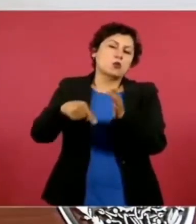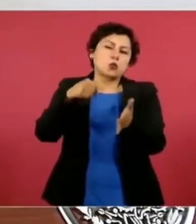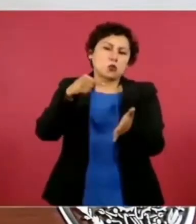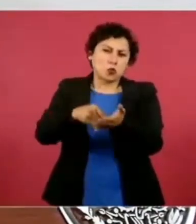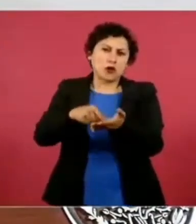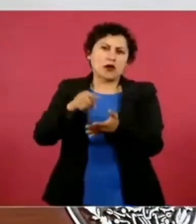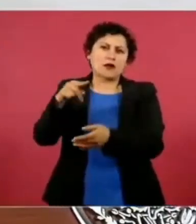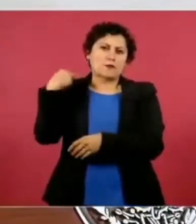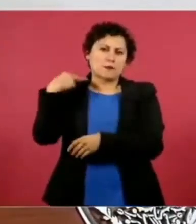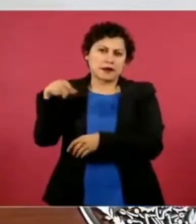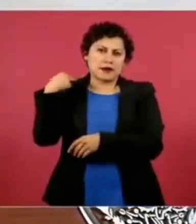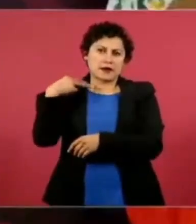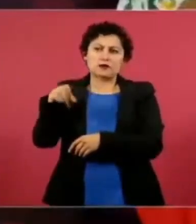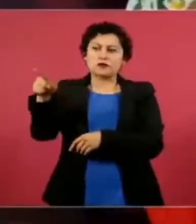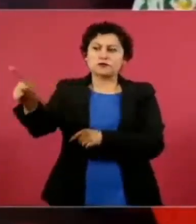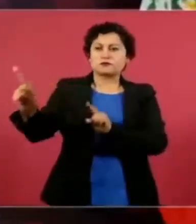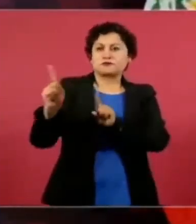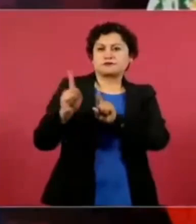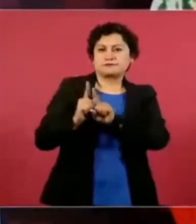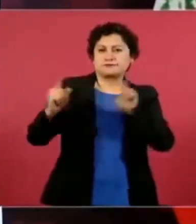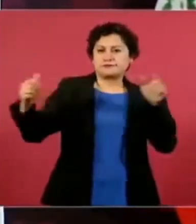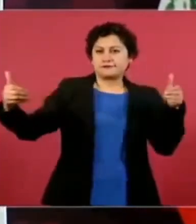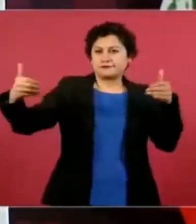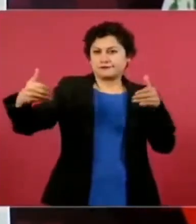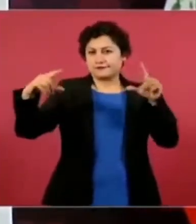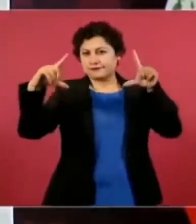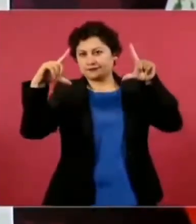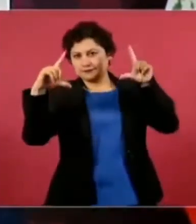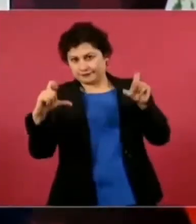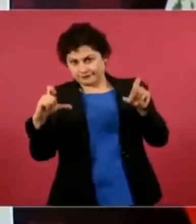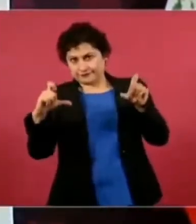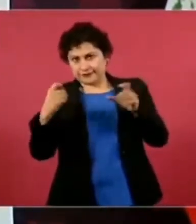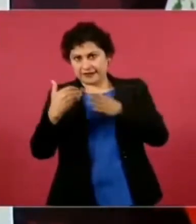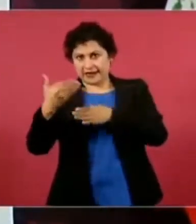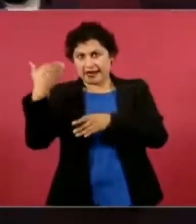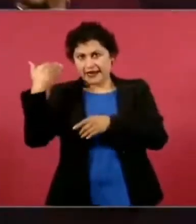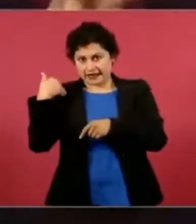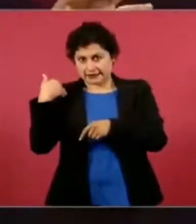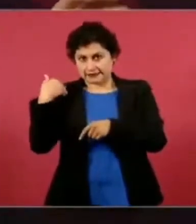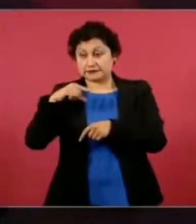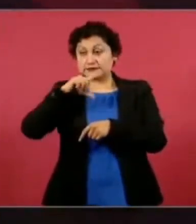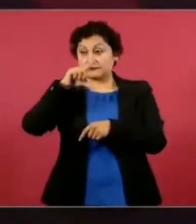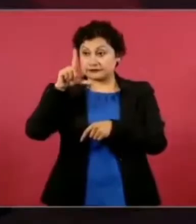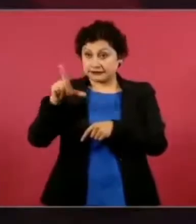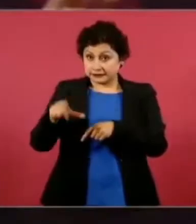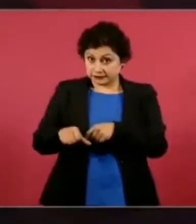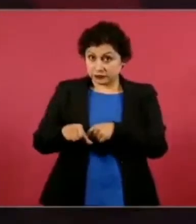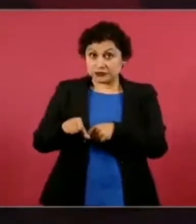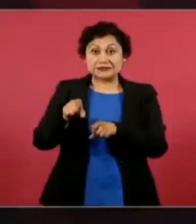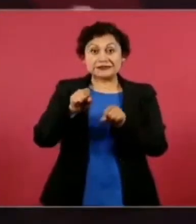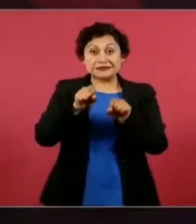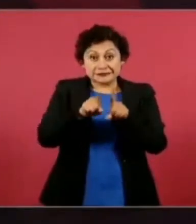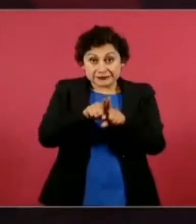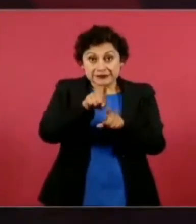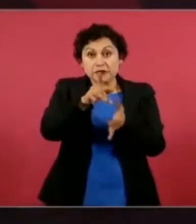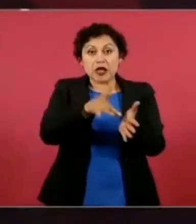había tomado una foto conmigo abrazada y agarran la foto y luego